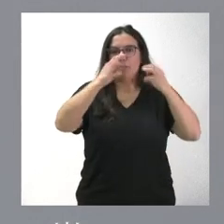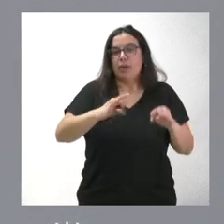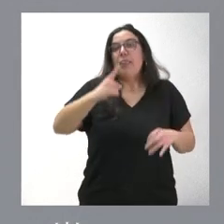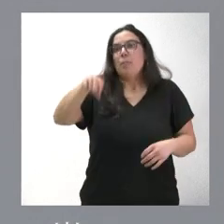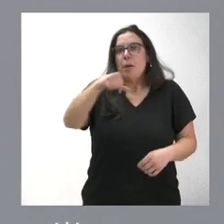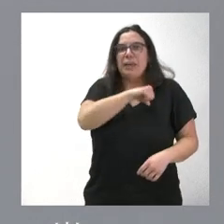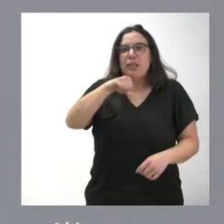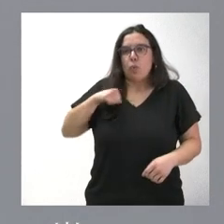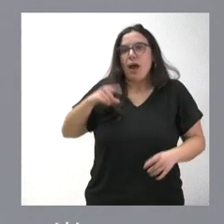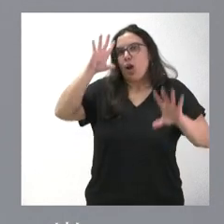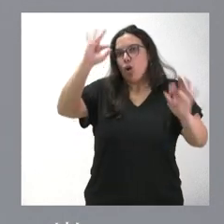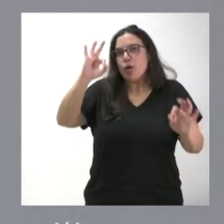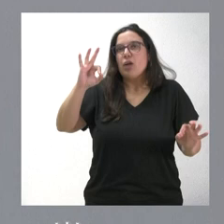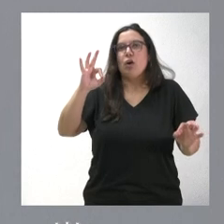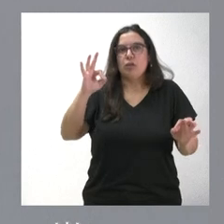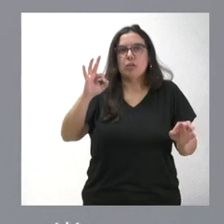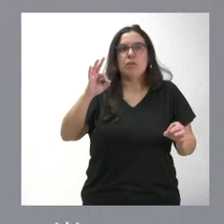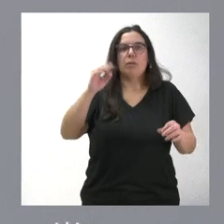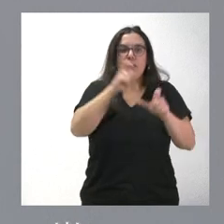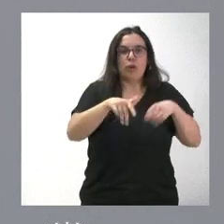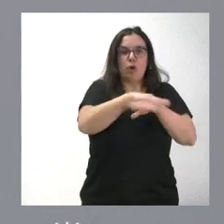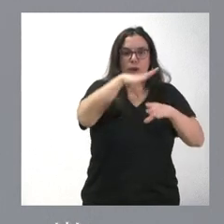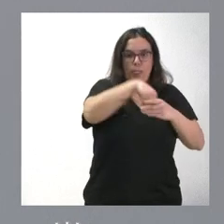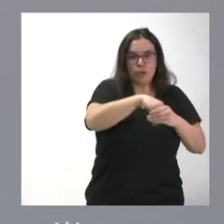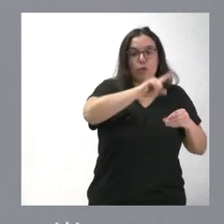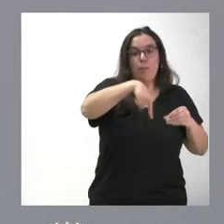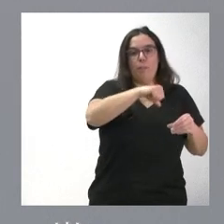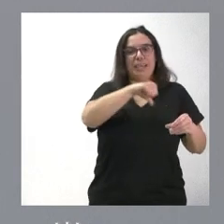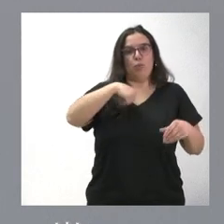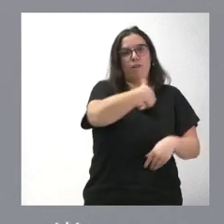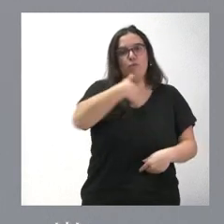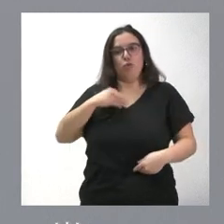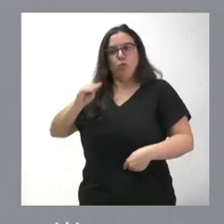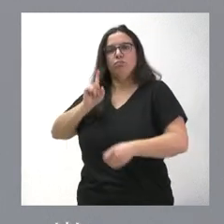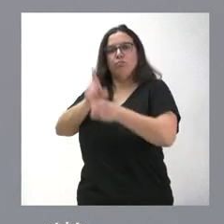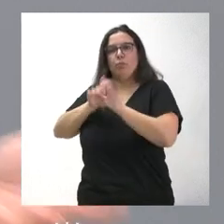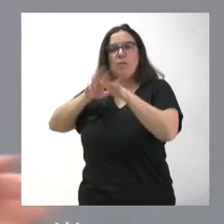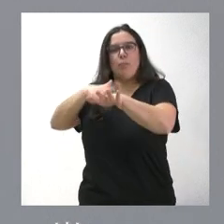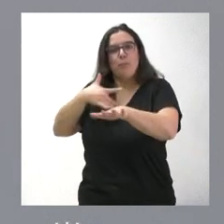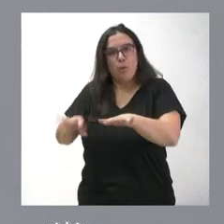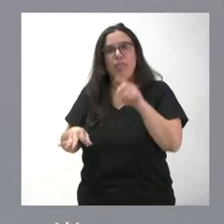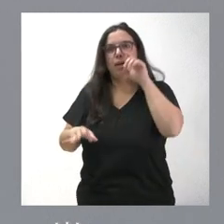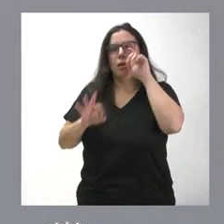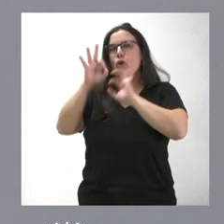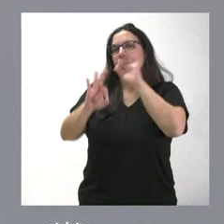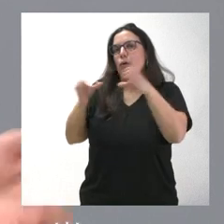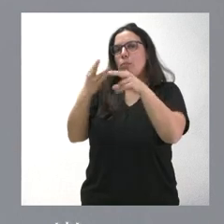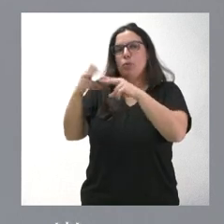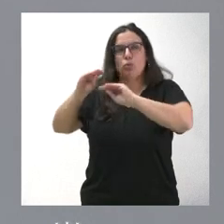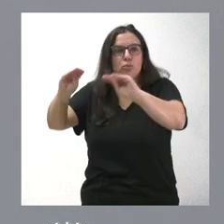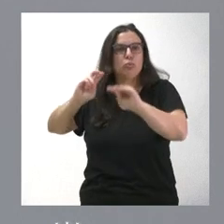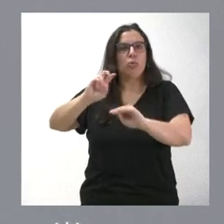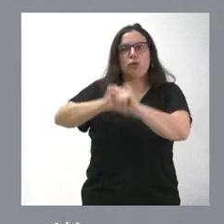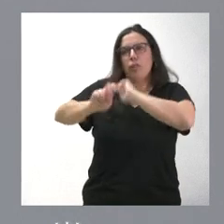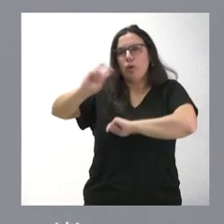como es natural, pues muchos miembros del Gobierno de Castilla y León pueden participar en manifestaciones organizadas por sus partidos políticos, por otras